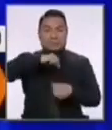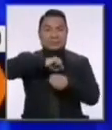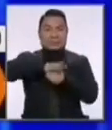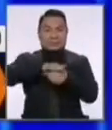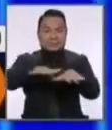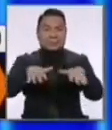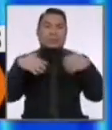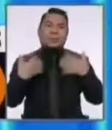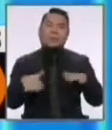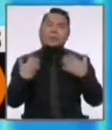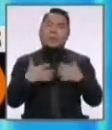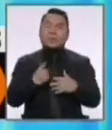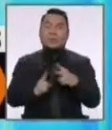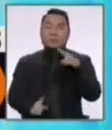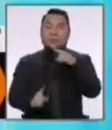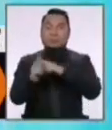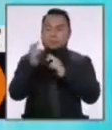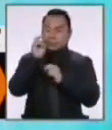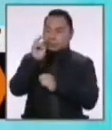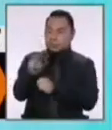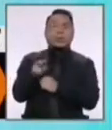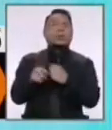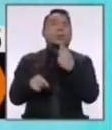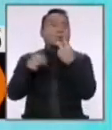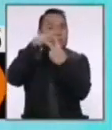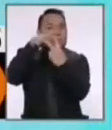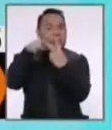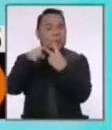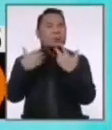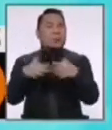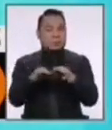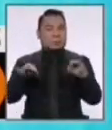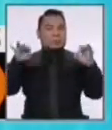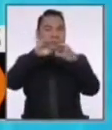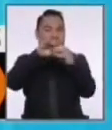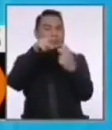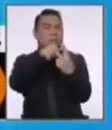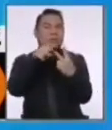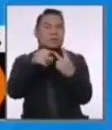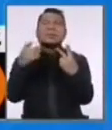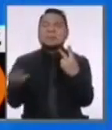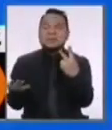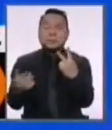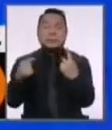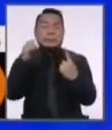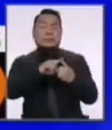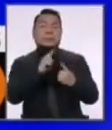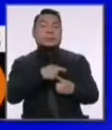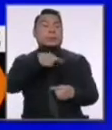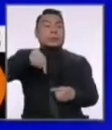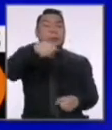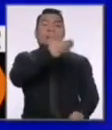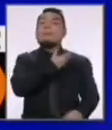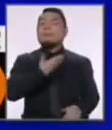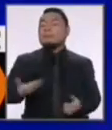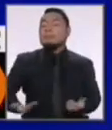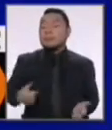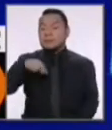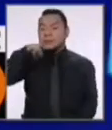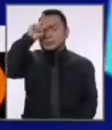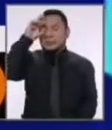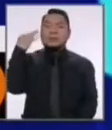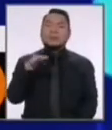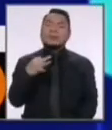ha desnudado dos hechos muy significativos. El hecho de que los presidentes de la República